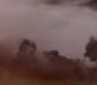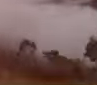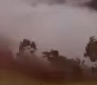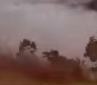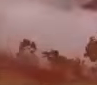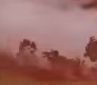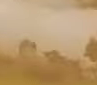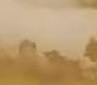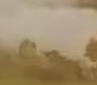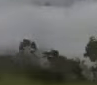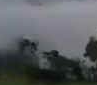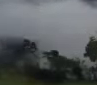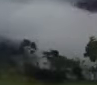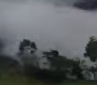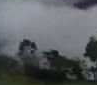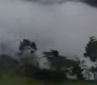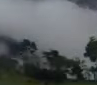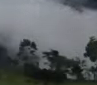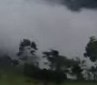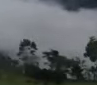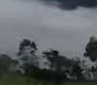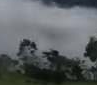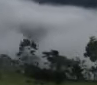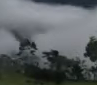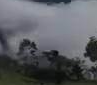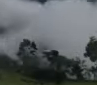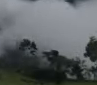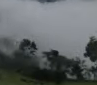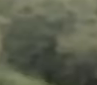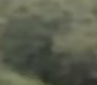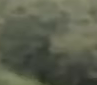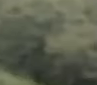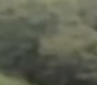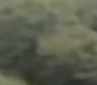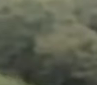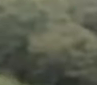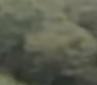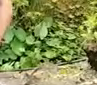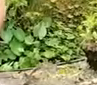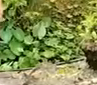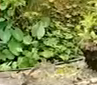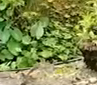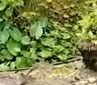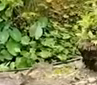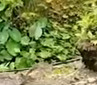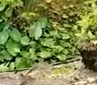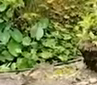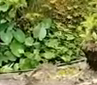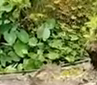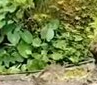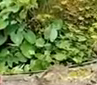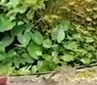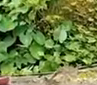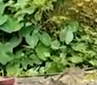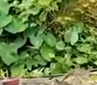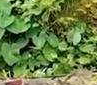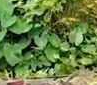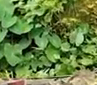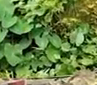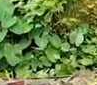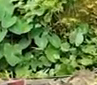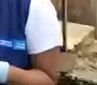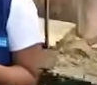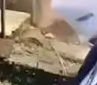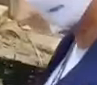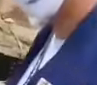Este país que tiene como premisa y norte alcanzar la equidad. Trabajamos para reducir el hambre, las carencias básicas